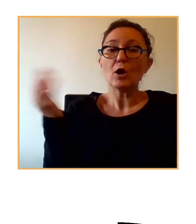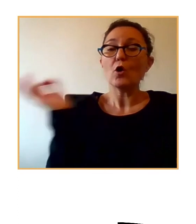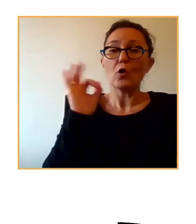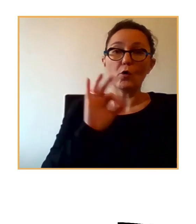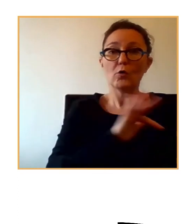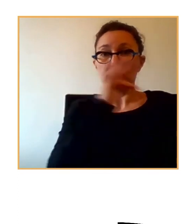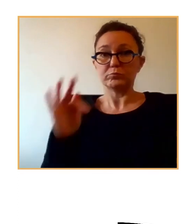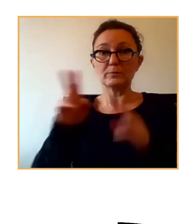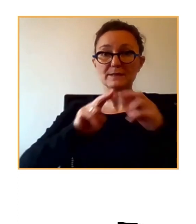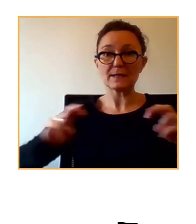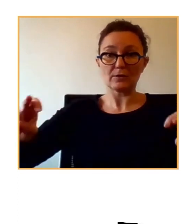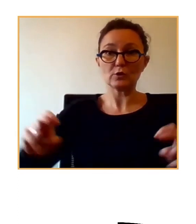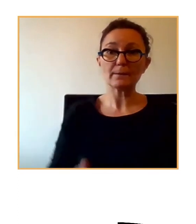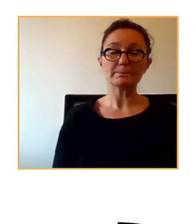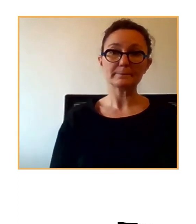siguiente mesa redonda